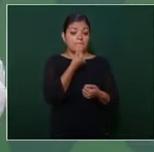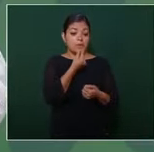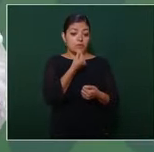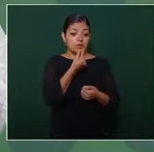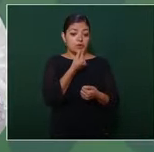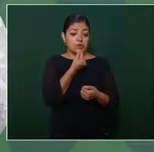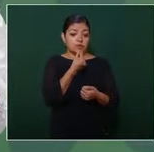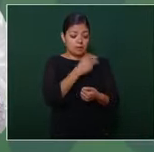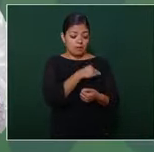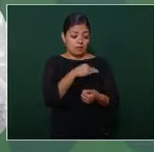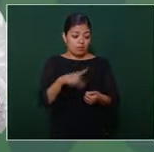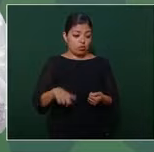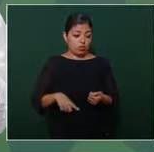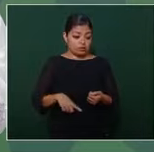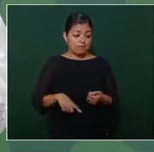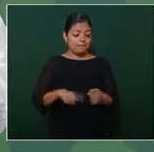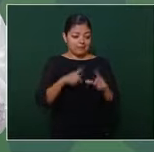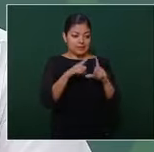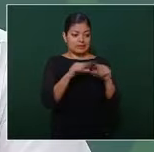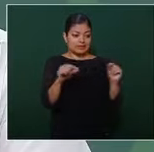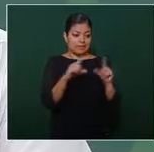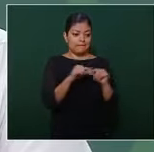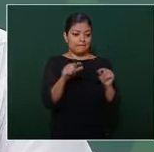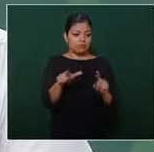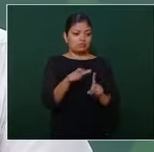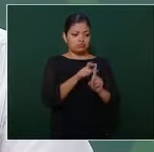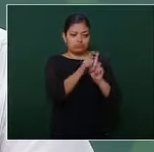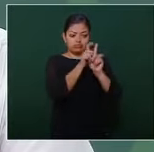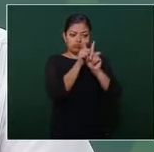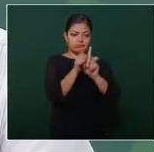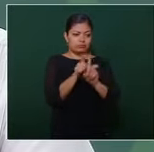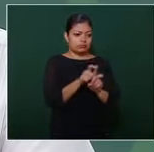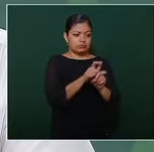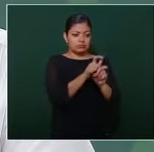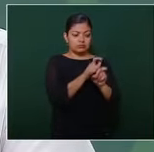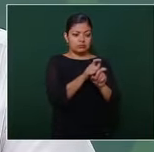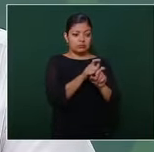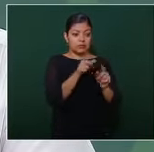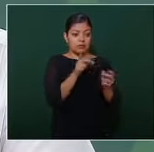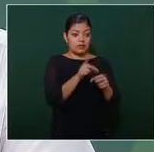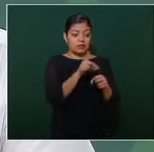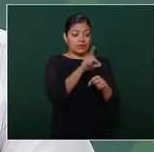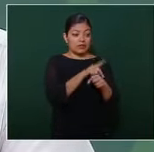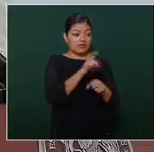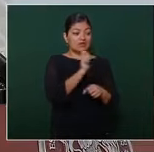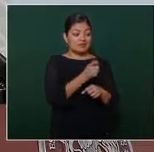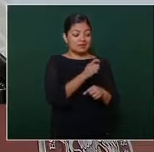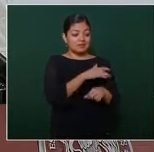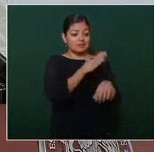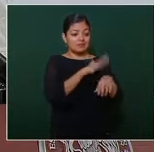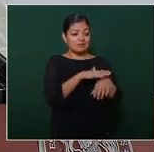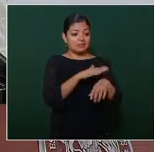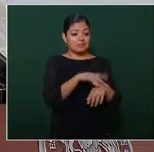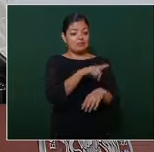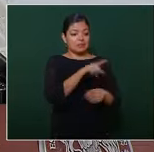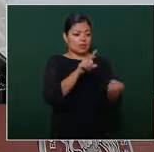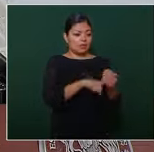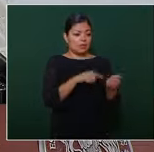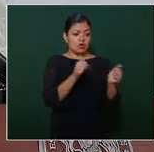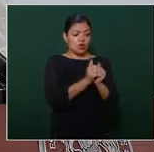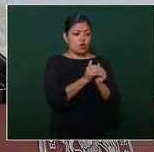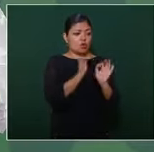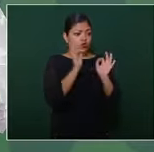municipal de Zapopan fue permanente a partir de que se emitió la orden de protección la orden de protección estaba judicializada